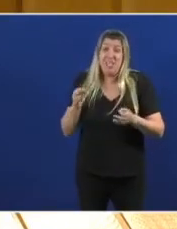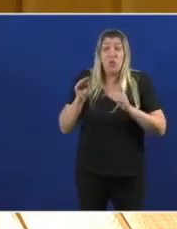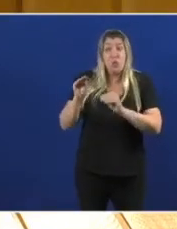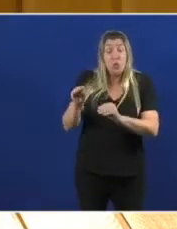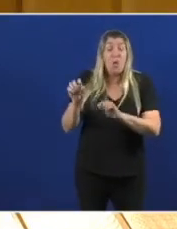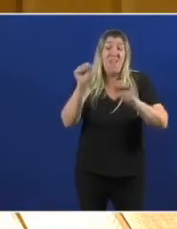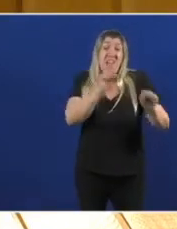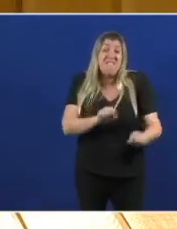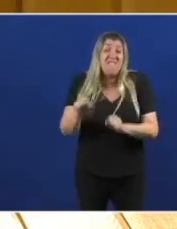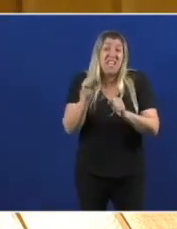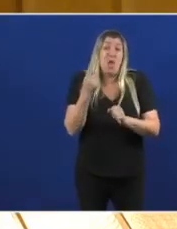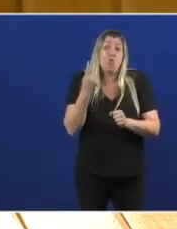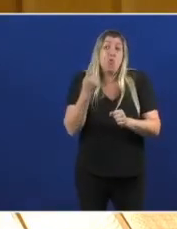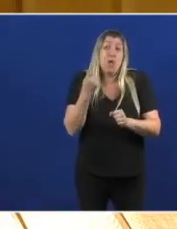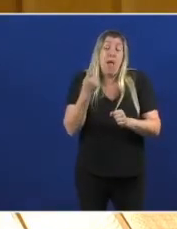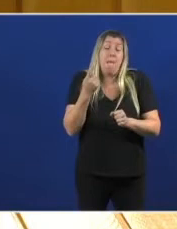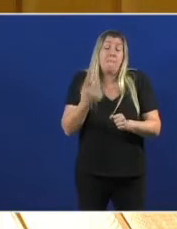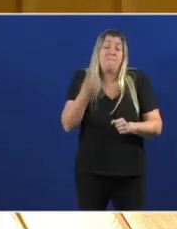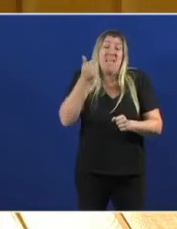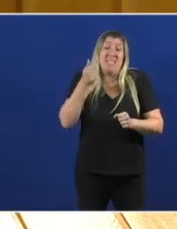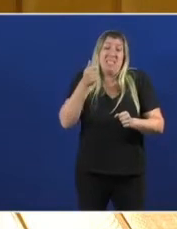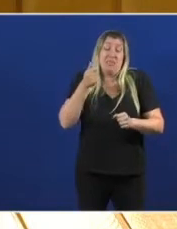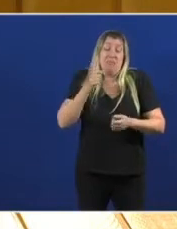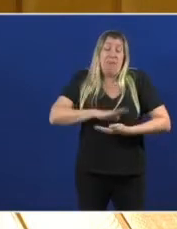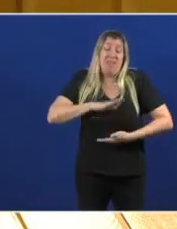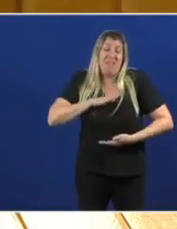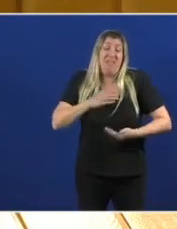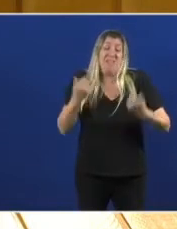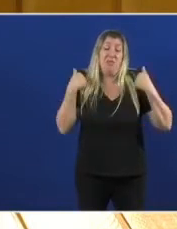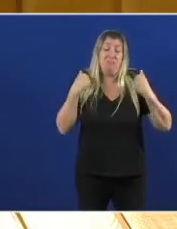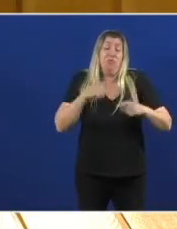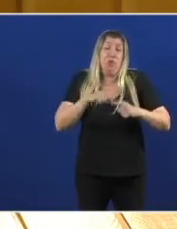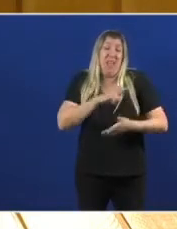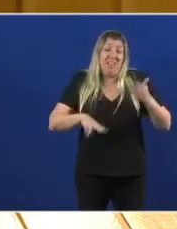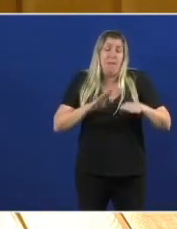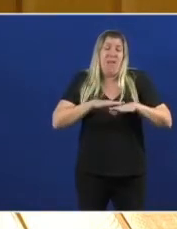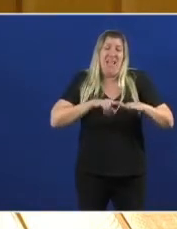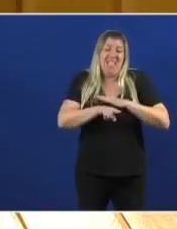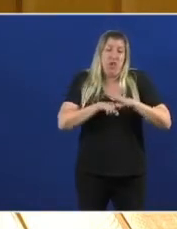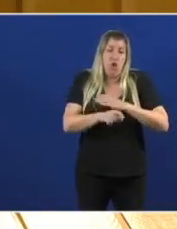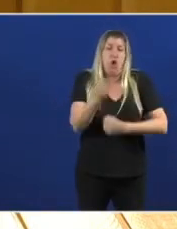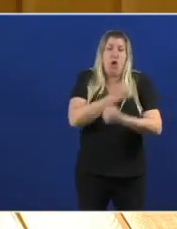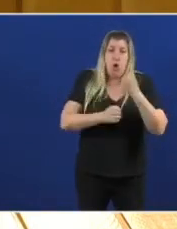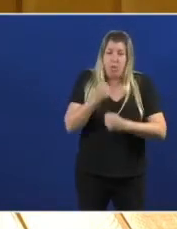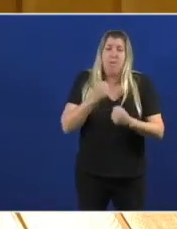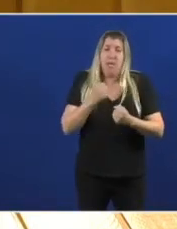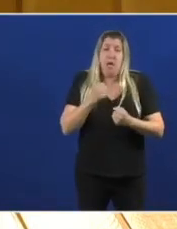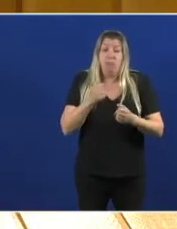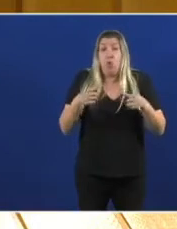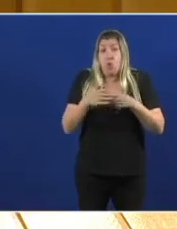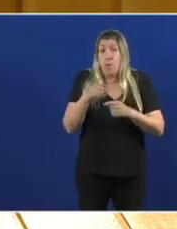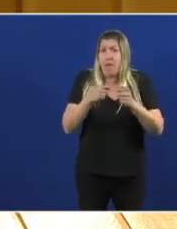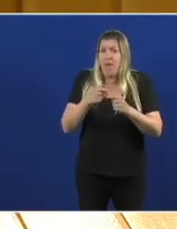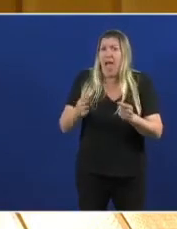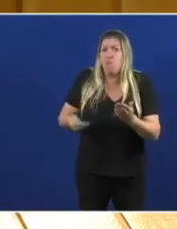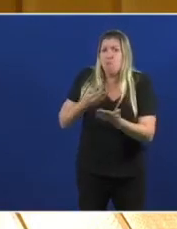defenda Unha maior autonomía fiscal E financeira Para a Galiza E o venegá Tamén ten propostas Nesta línea Que